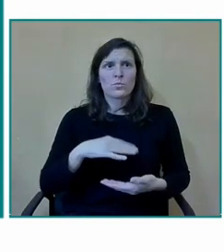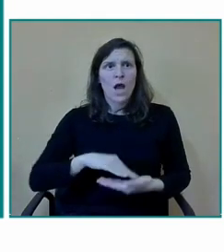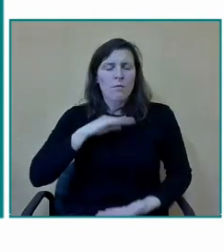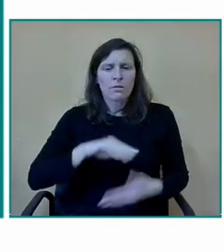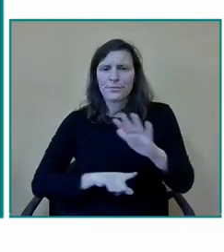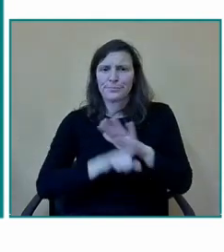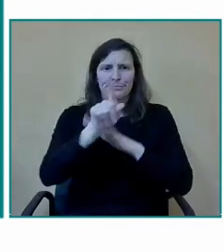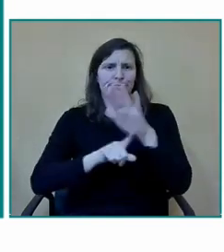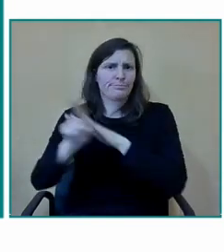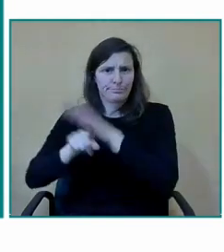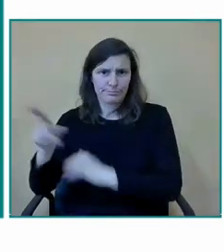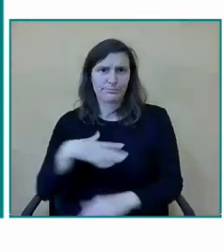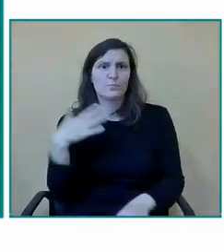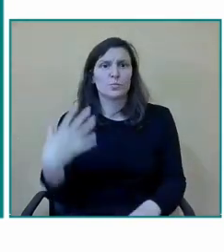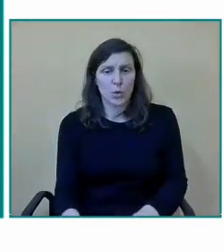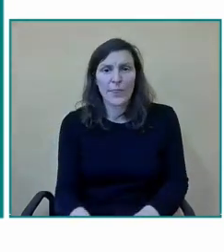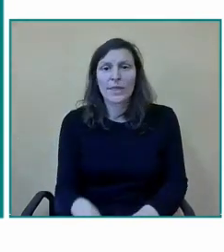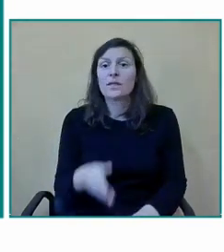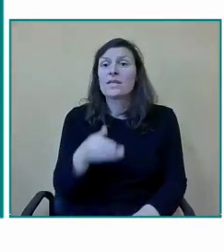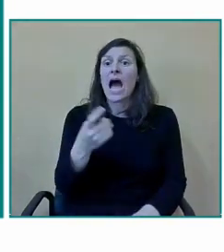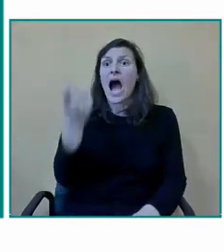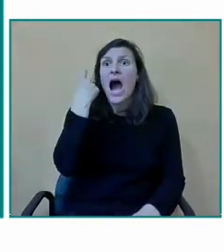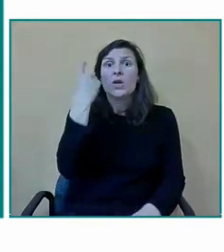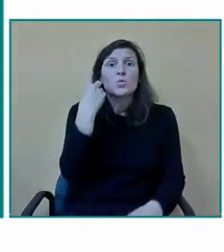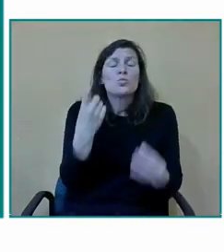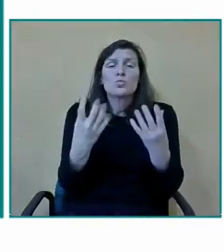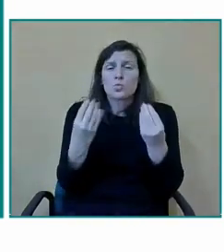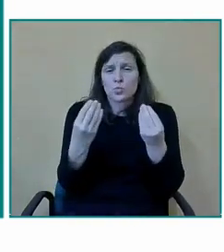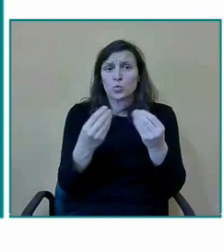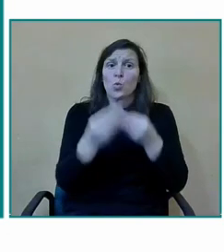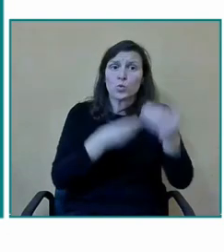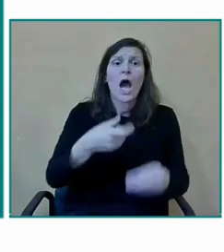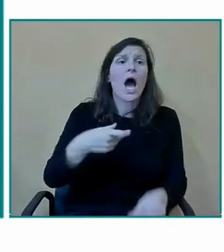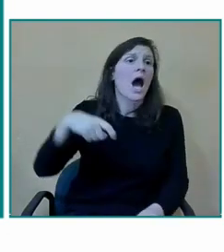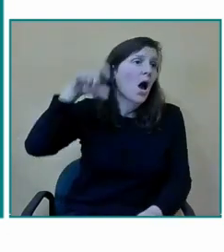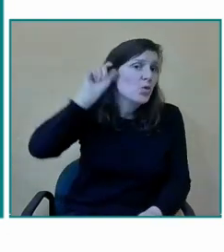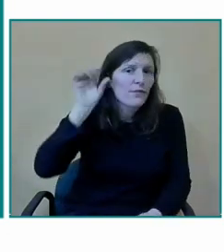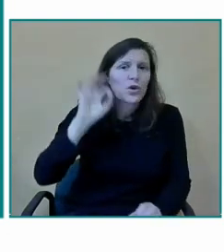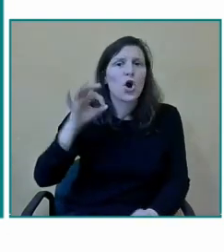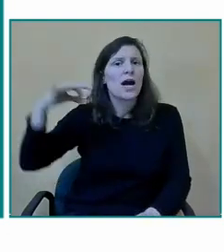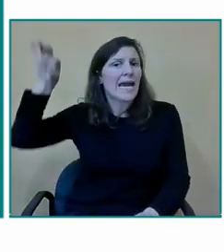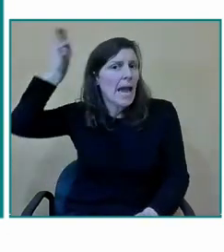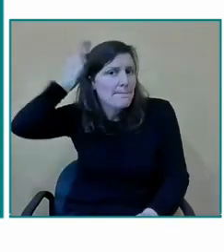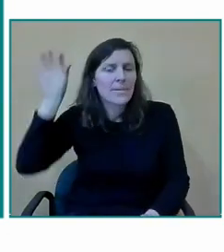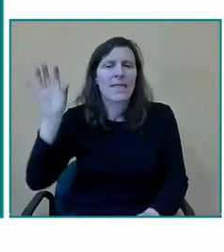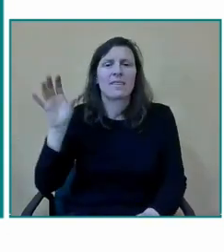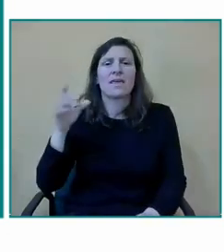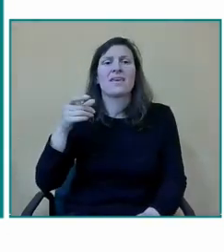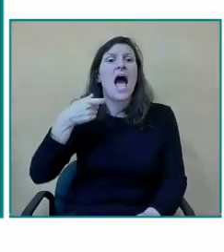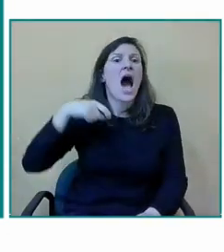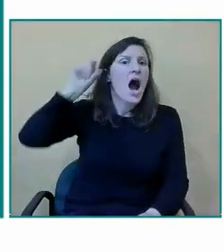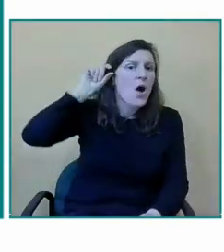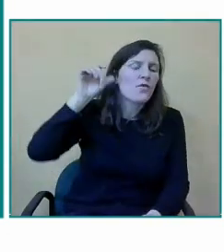hablar de hay alumnos en nuestro centro que tienen audífonos hay algunos alumnos que tienen implantes concleares